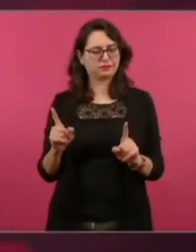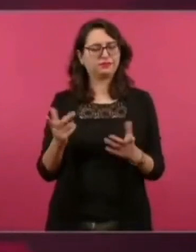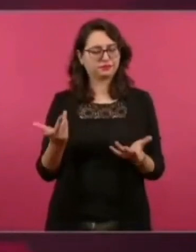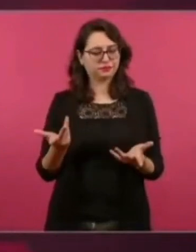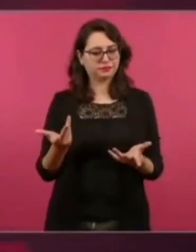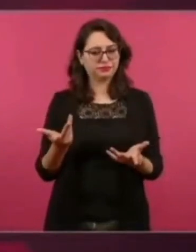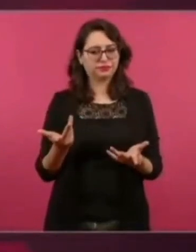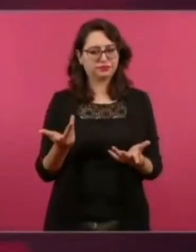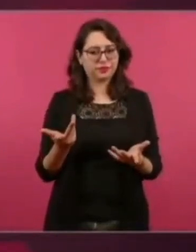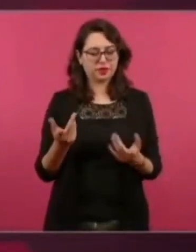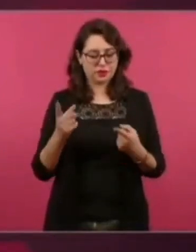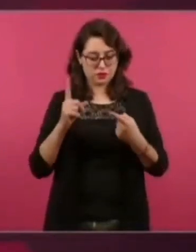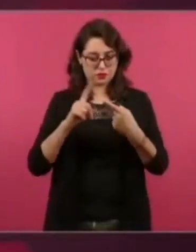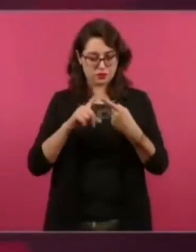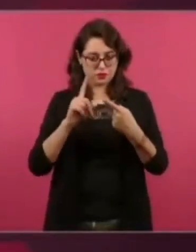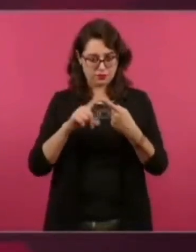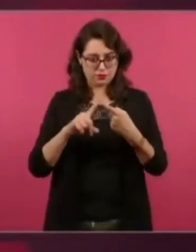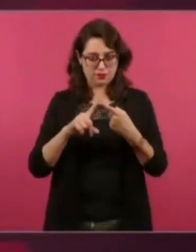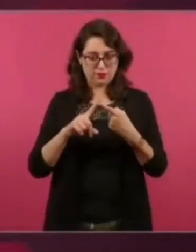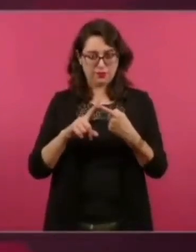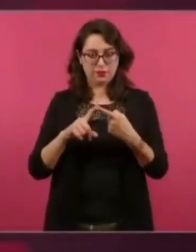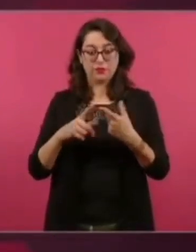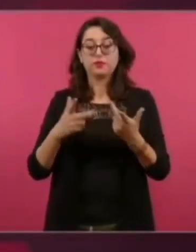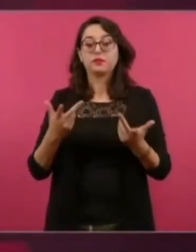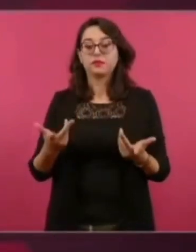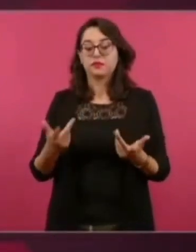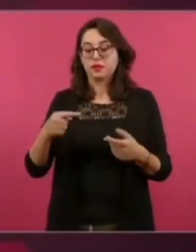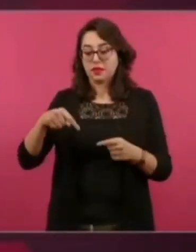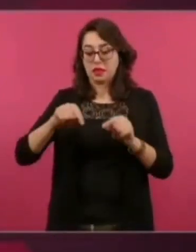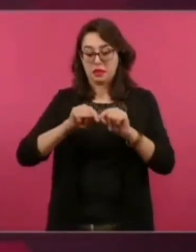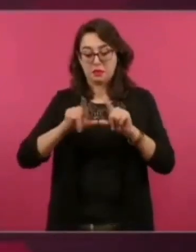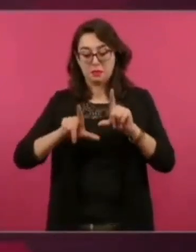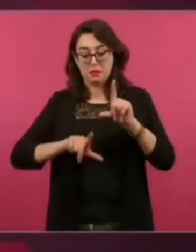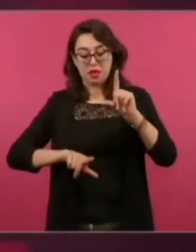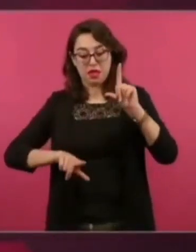la fama de México en el mundo.